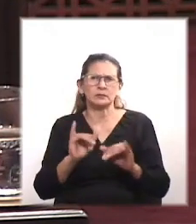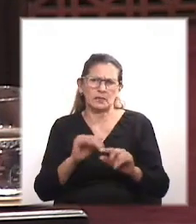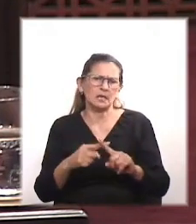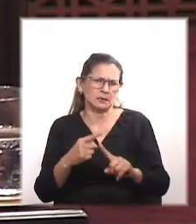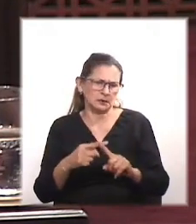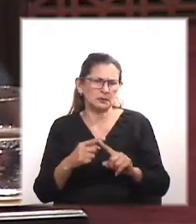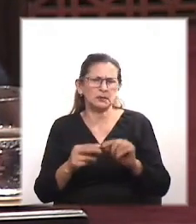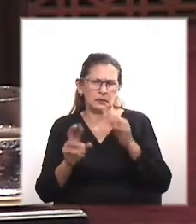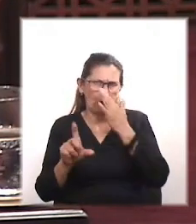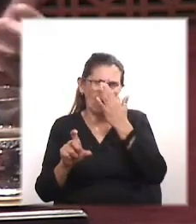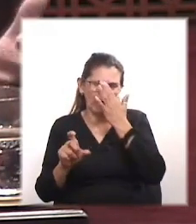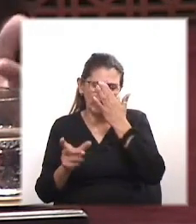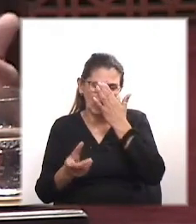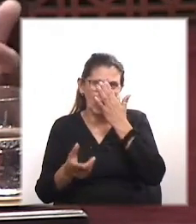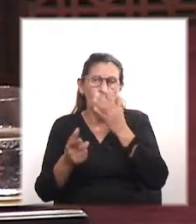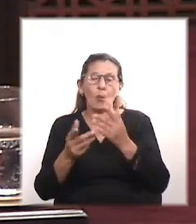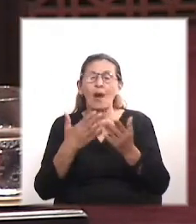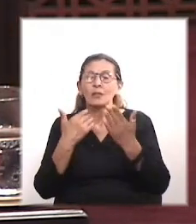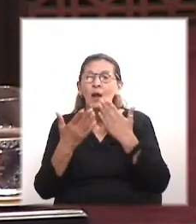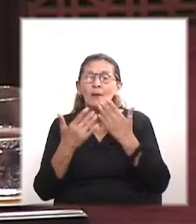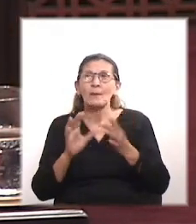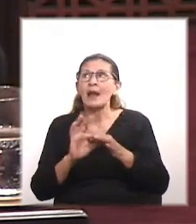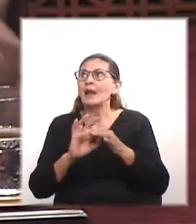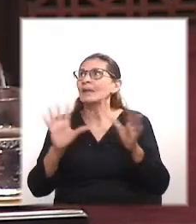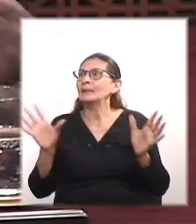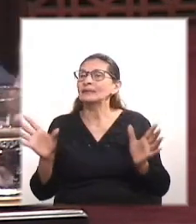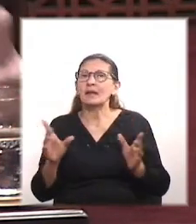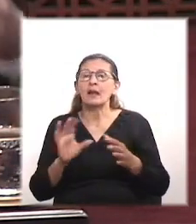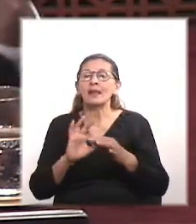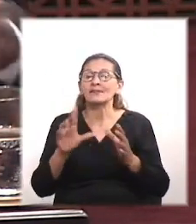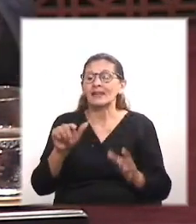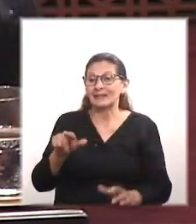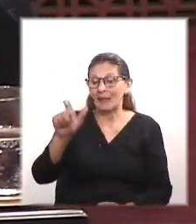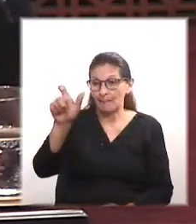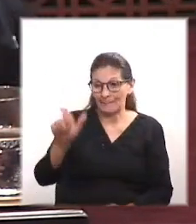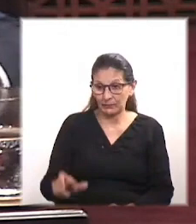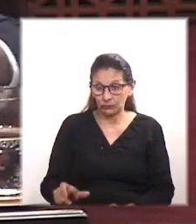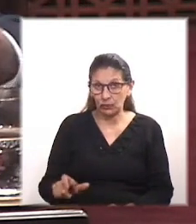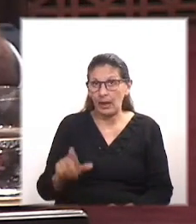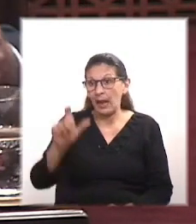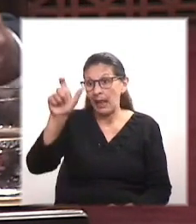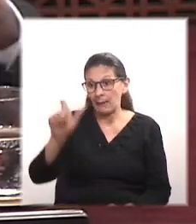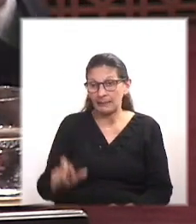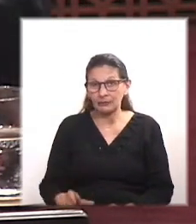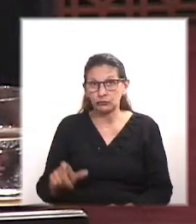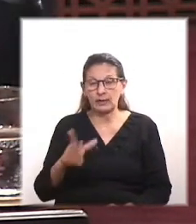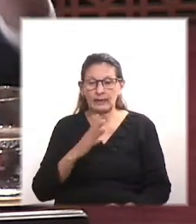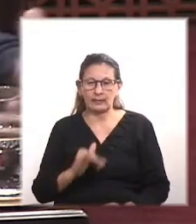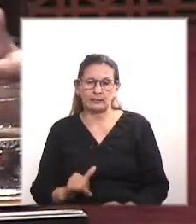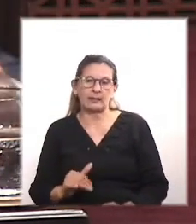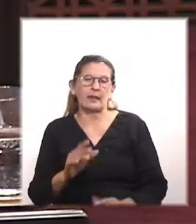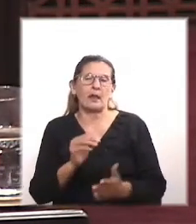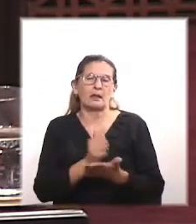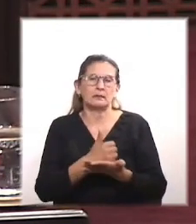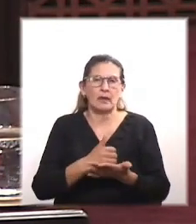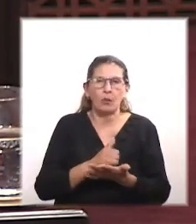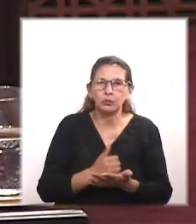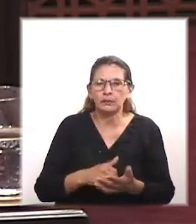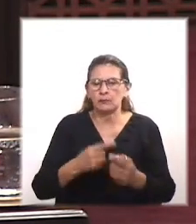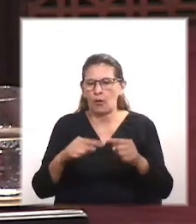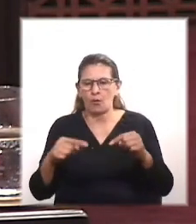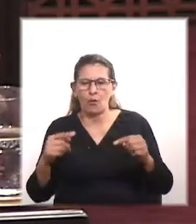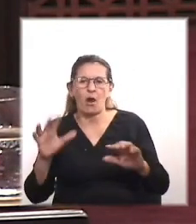existe. Cuando hablamos de la libertad, está la libertad de que esas personas que, las personas que tienen el trastorno de TEA, como los animales,